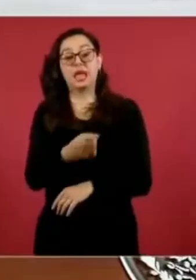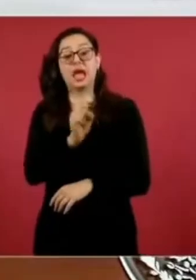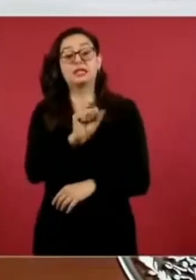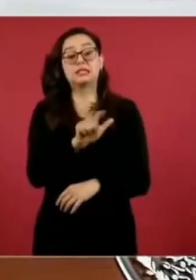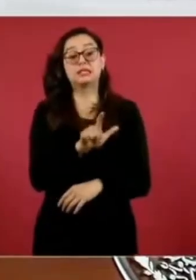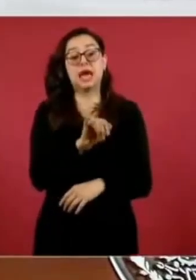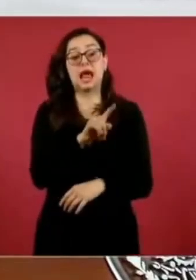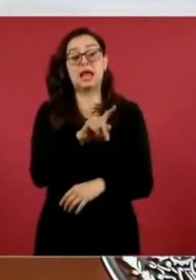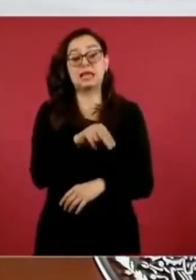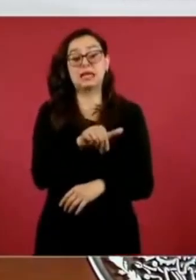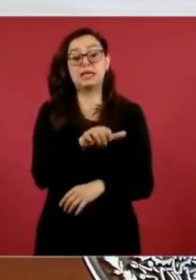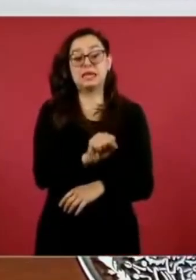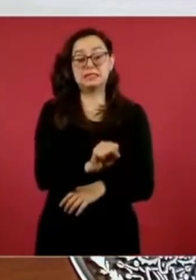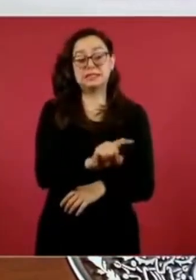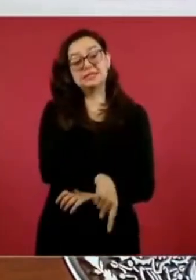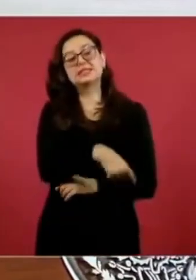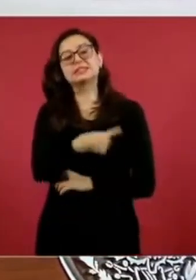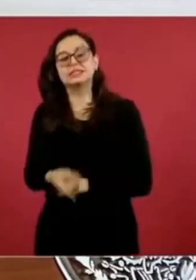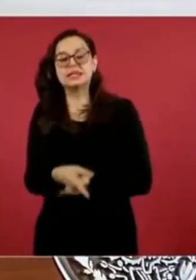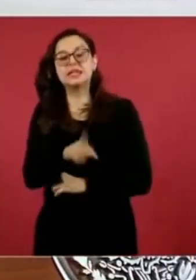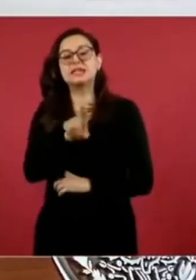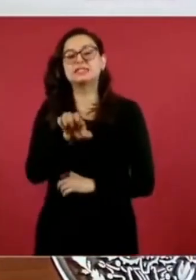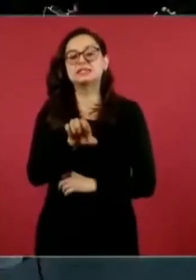y luego Cedillo,